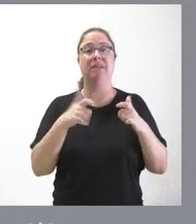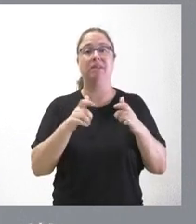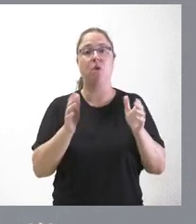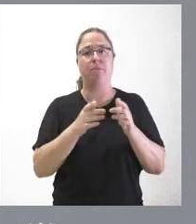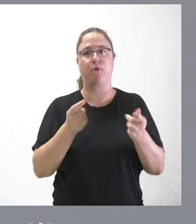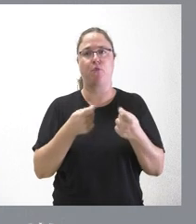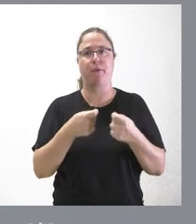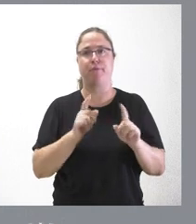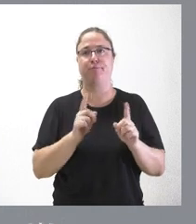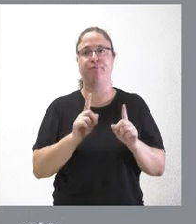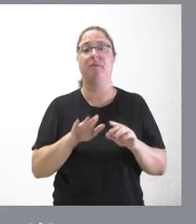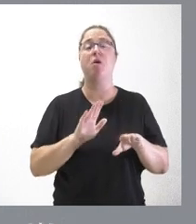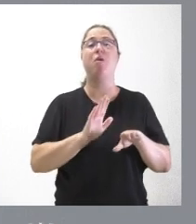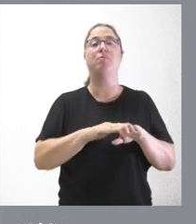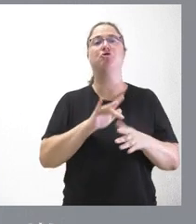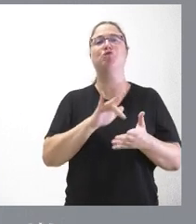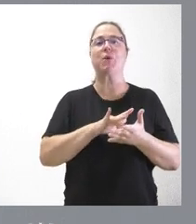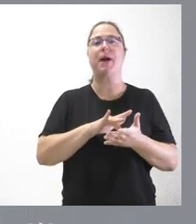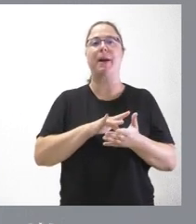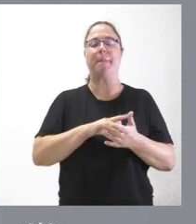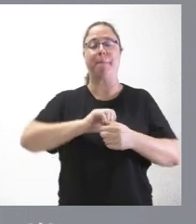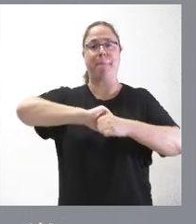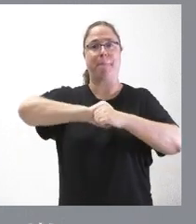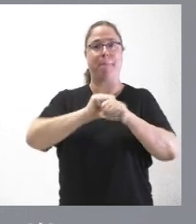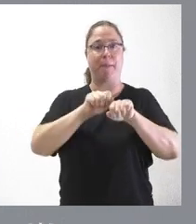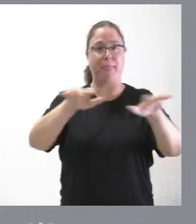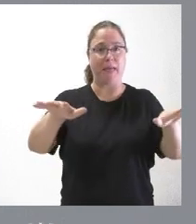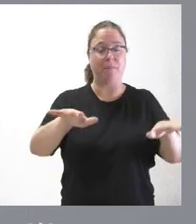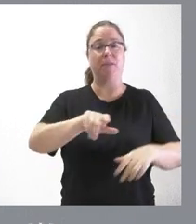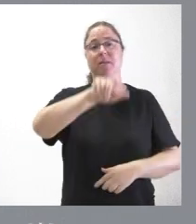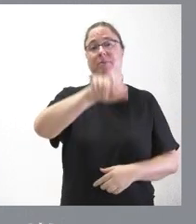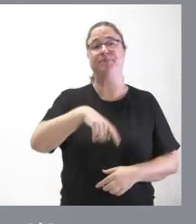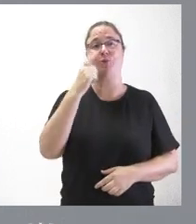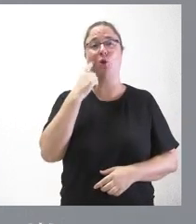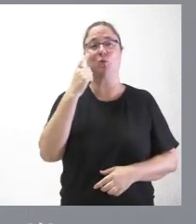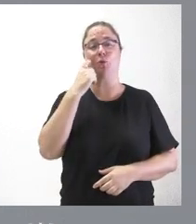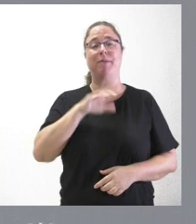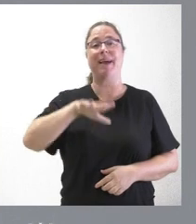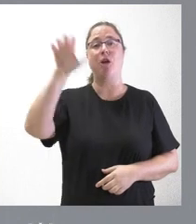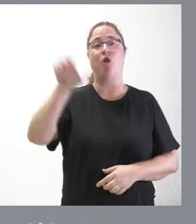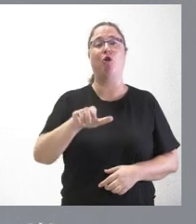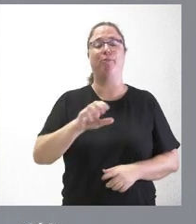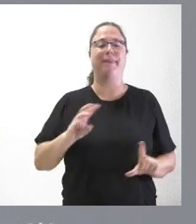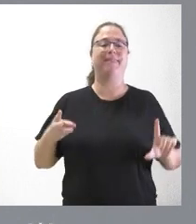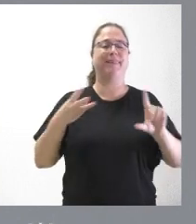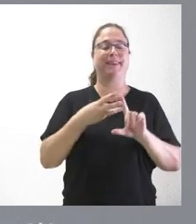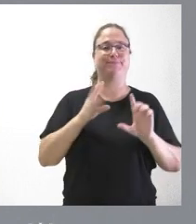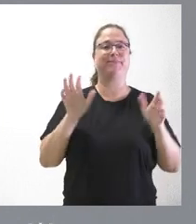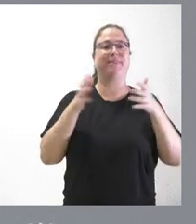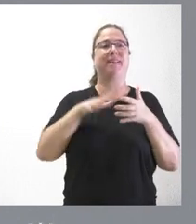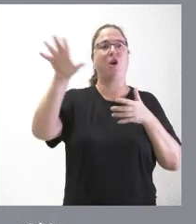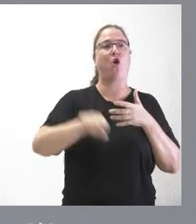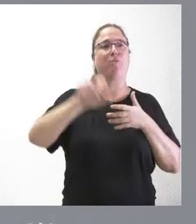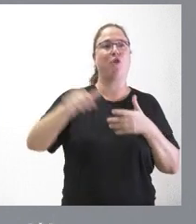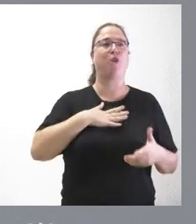comercio. Durante la pandemia, pues muchas personas se acostumbraron a la compra por los medios digitales y, lógicamente,